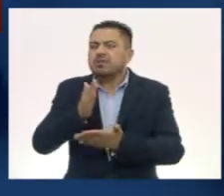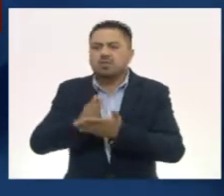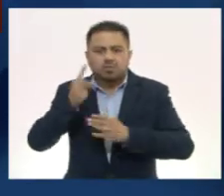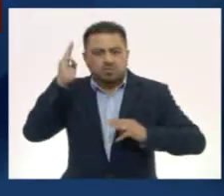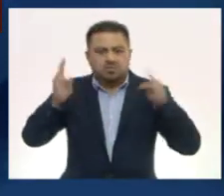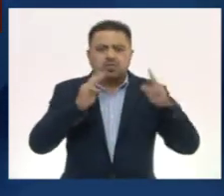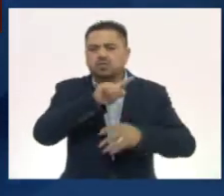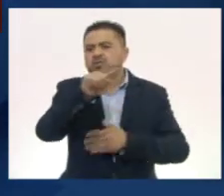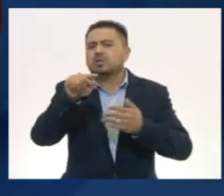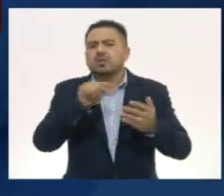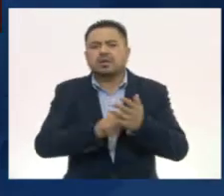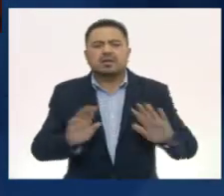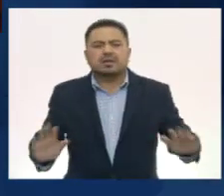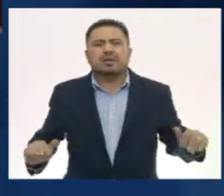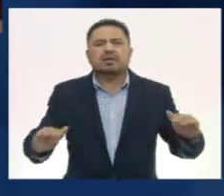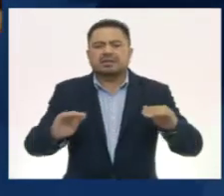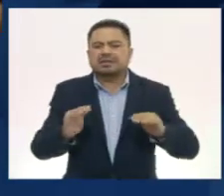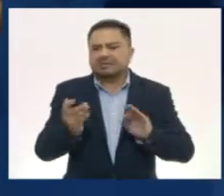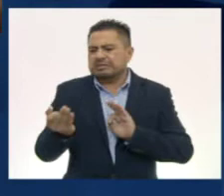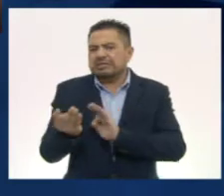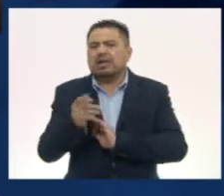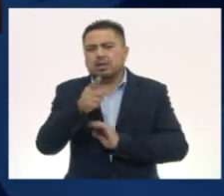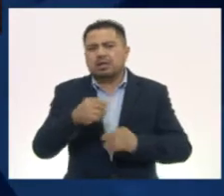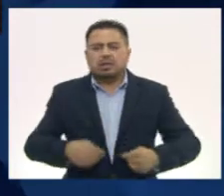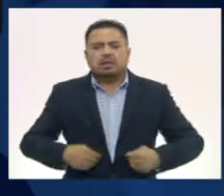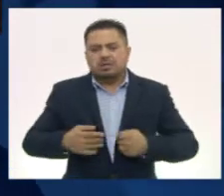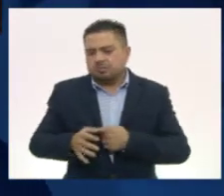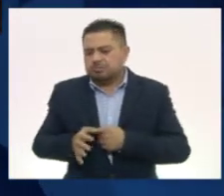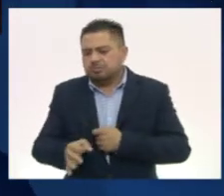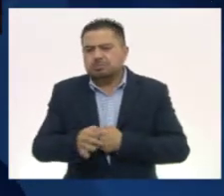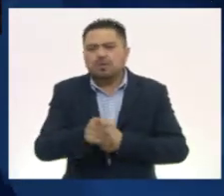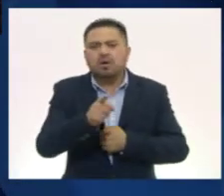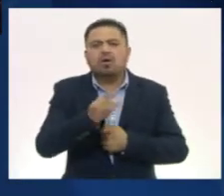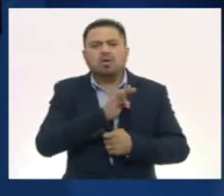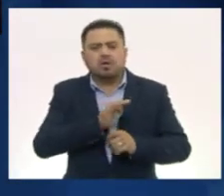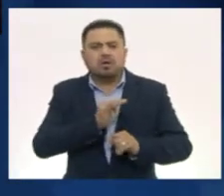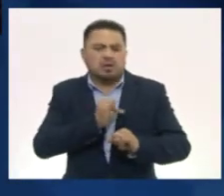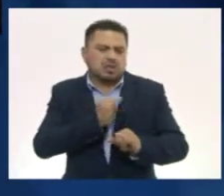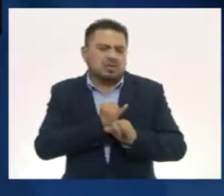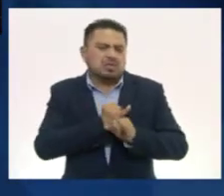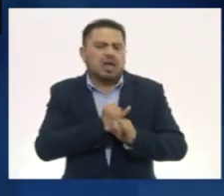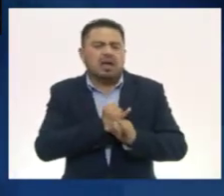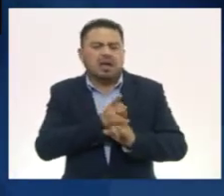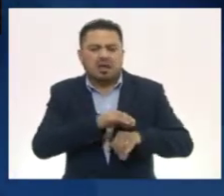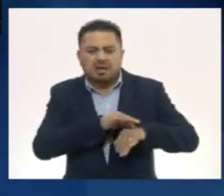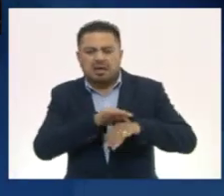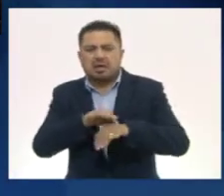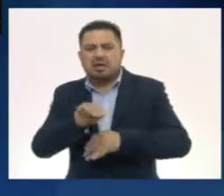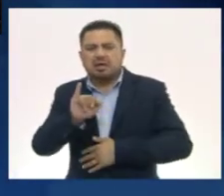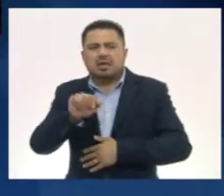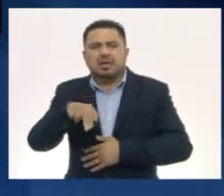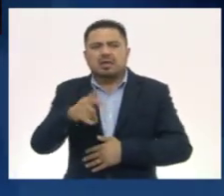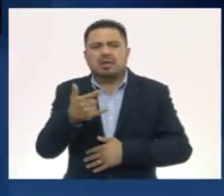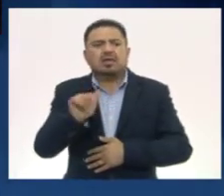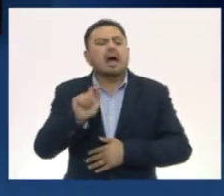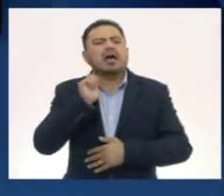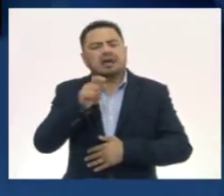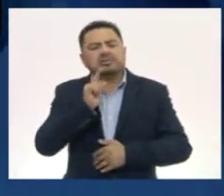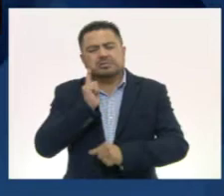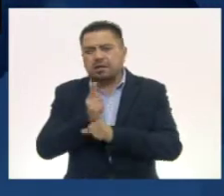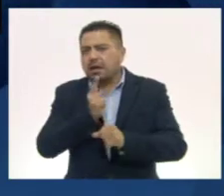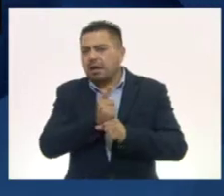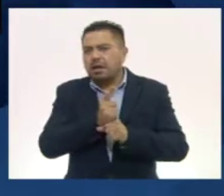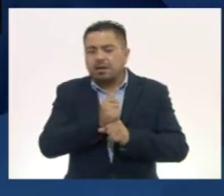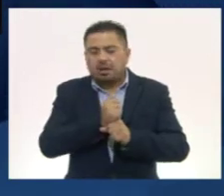zonas arqueológicas más cercanos a tu comunidad o consulta los recorridos virtuales que ofrece el INAH y seguro descubrirás